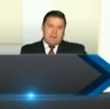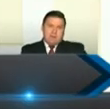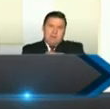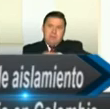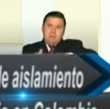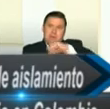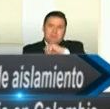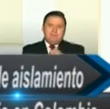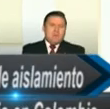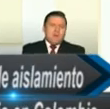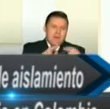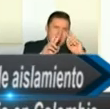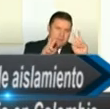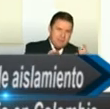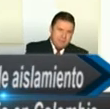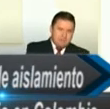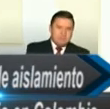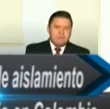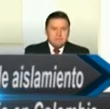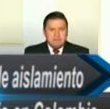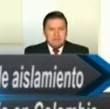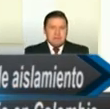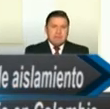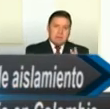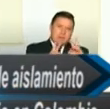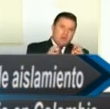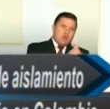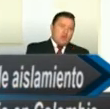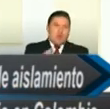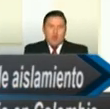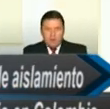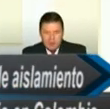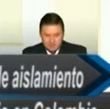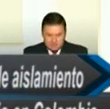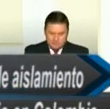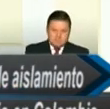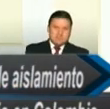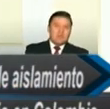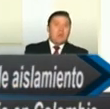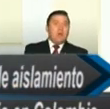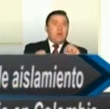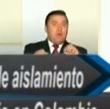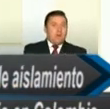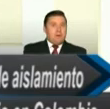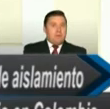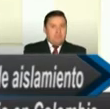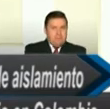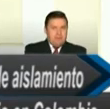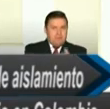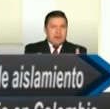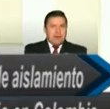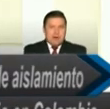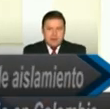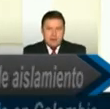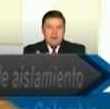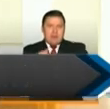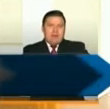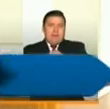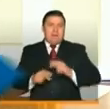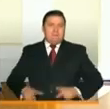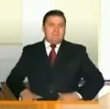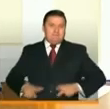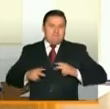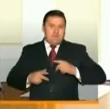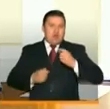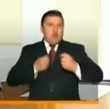¿En qué temas? En temas como el comercio, donde podamos ir recuperando vida productiva